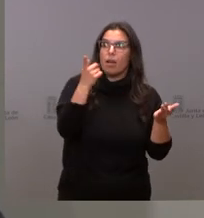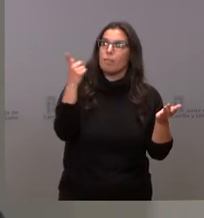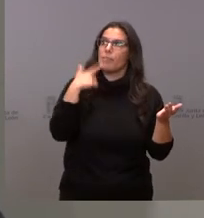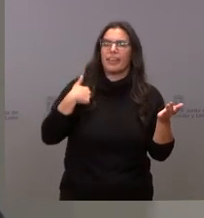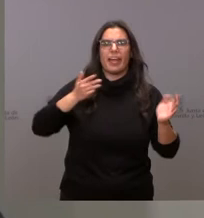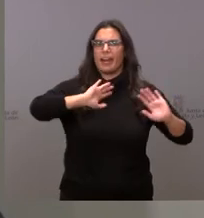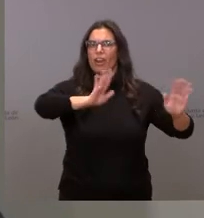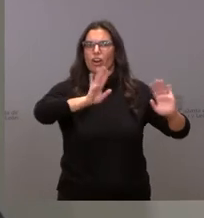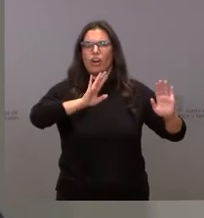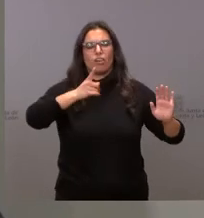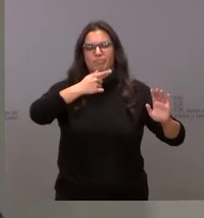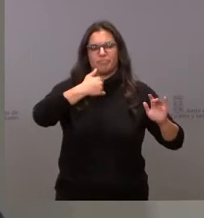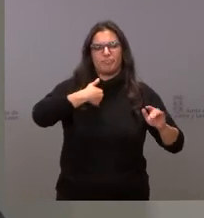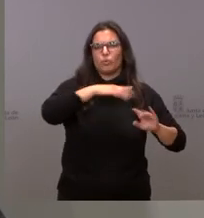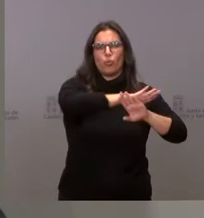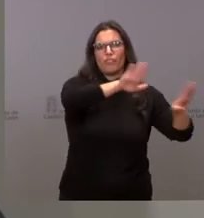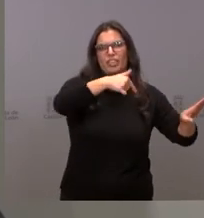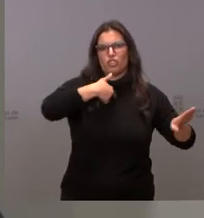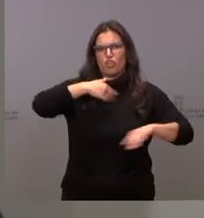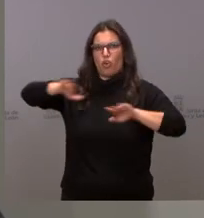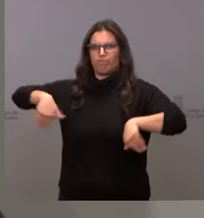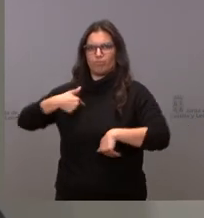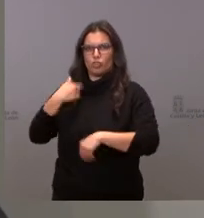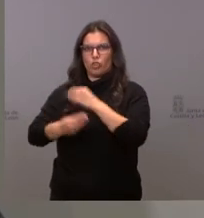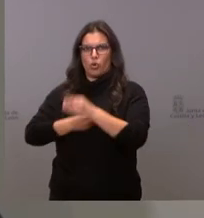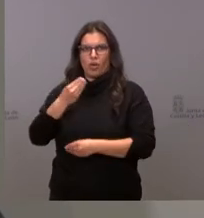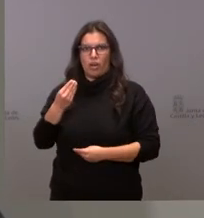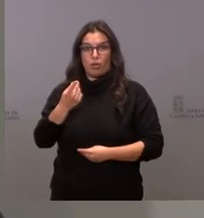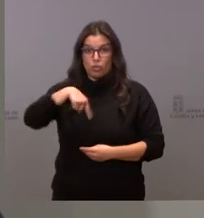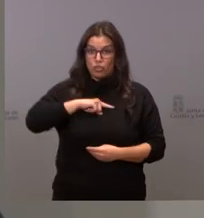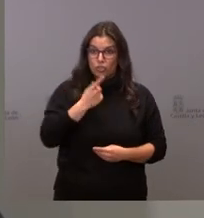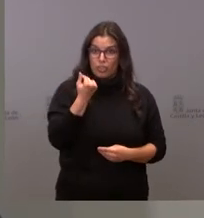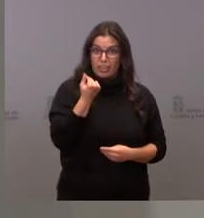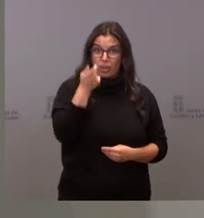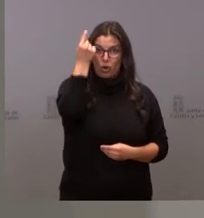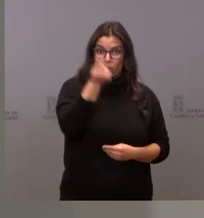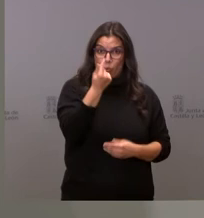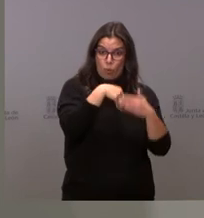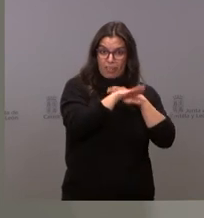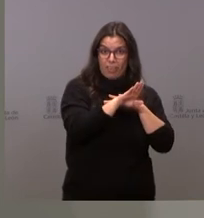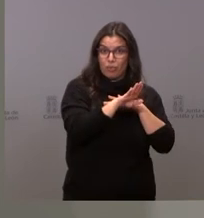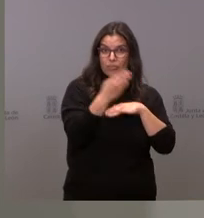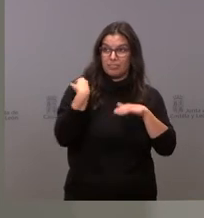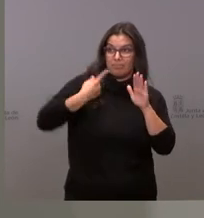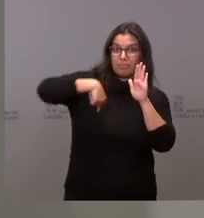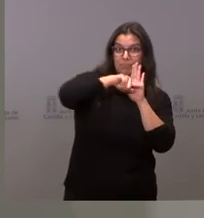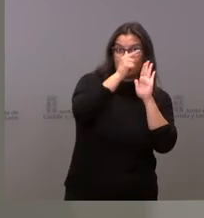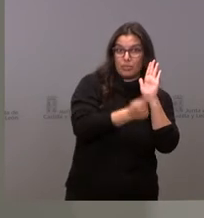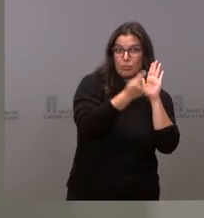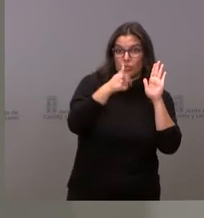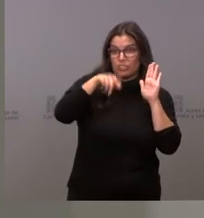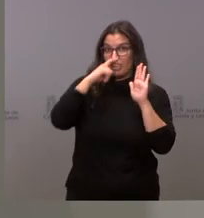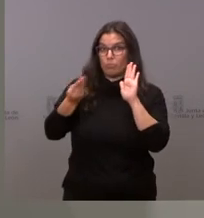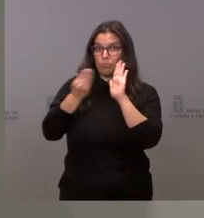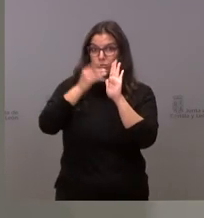esto ya lo hacemos nosotros y que no queremos nosotros tenemos el dinero presupuestado desde el año pasado vamos a presupuestarlo este año y nuestro